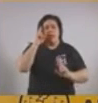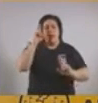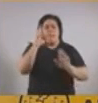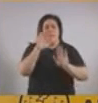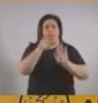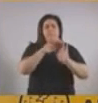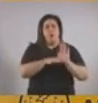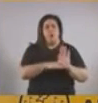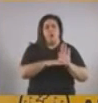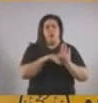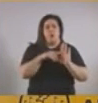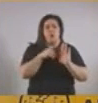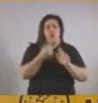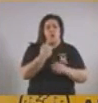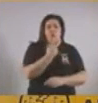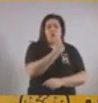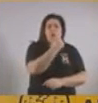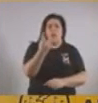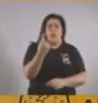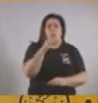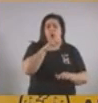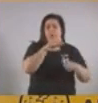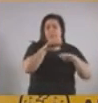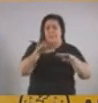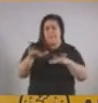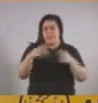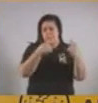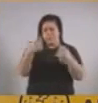letra los protocolos de cada una de las actividades.